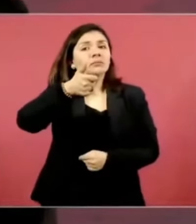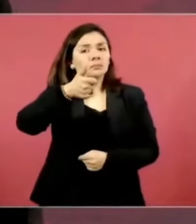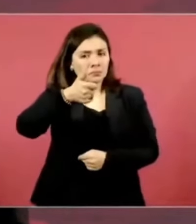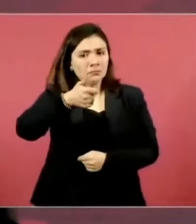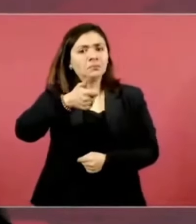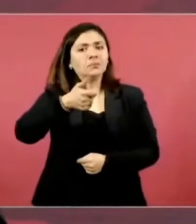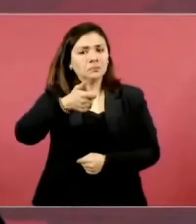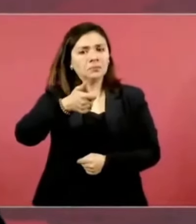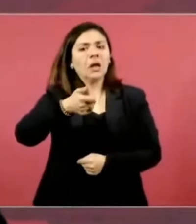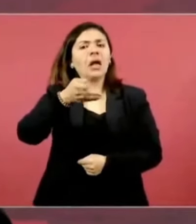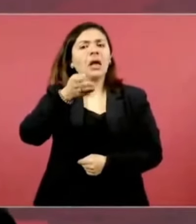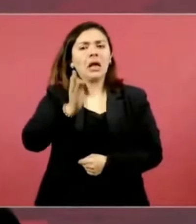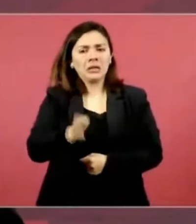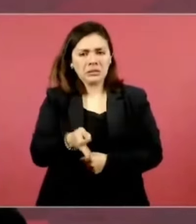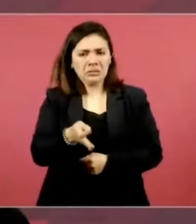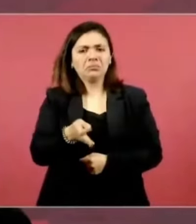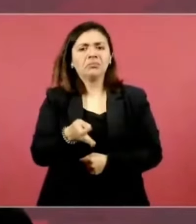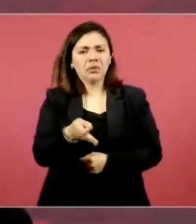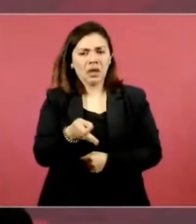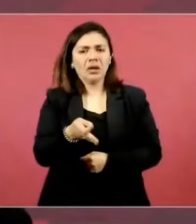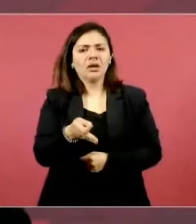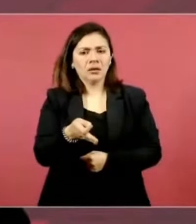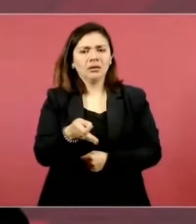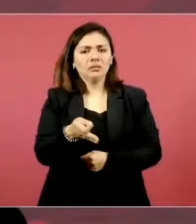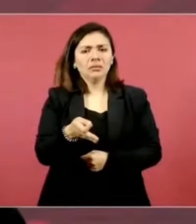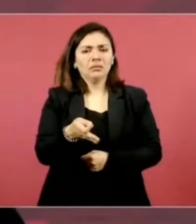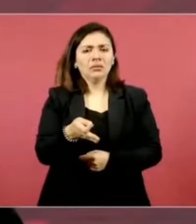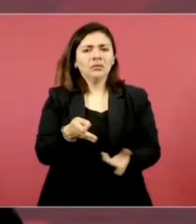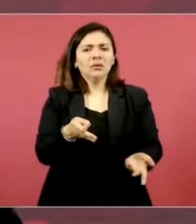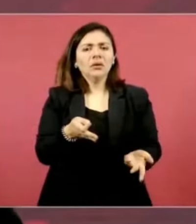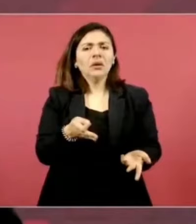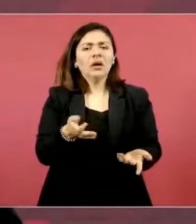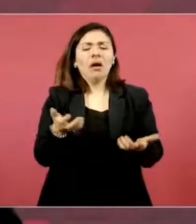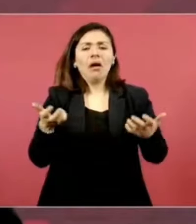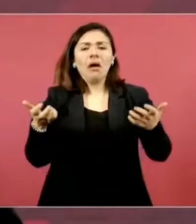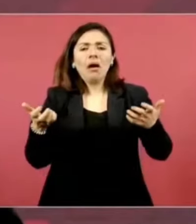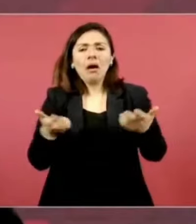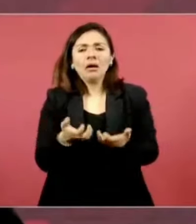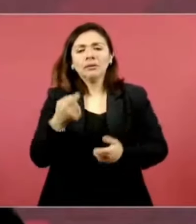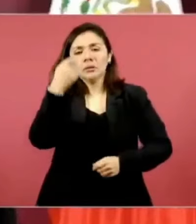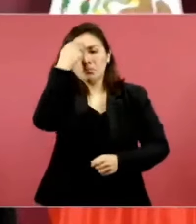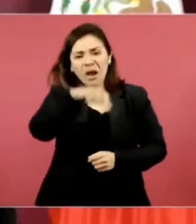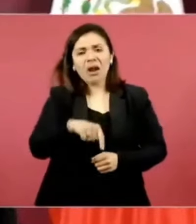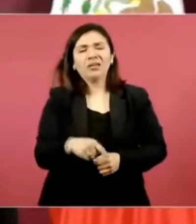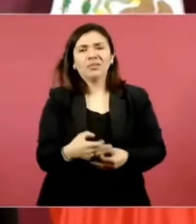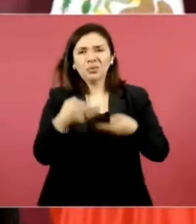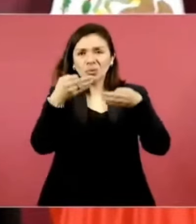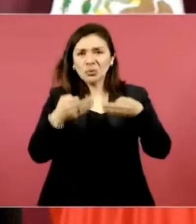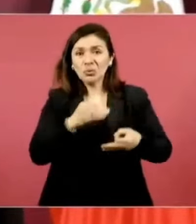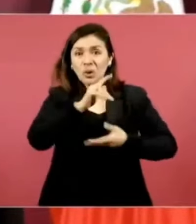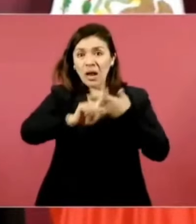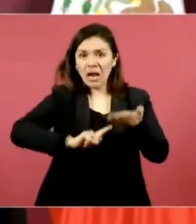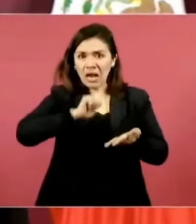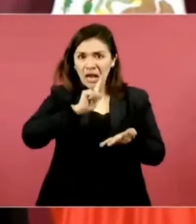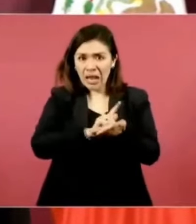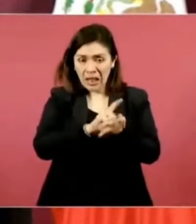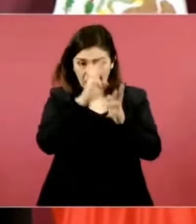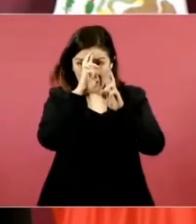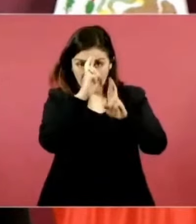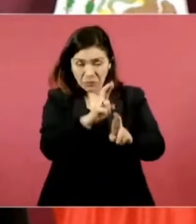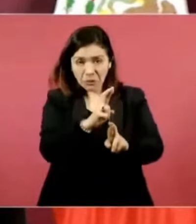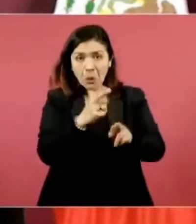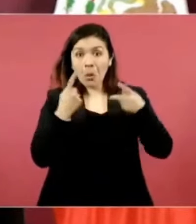un camino para que de manera legal puedan